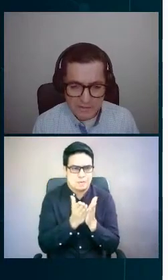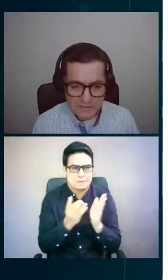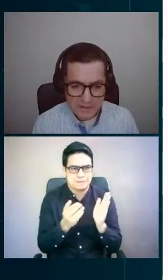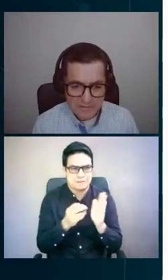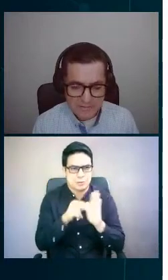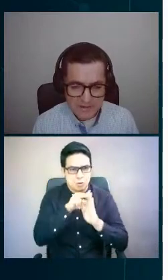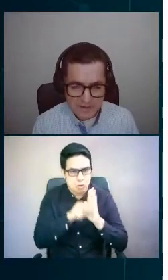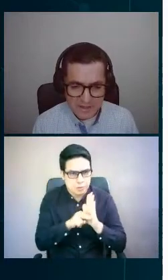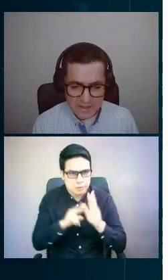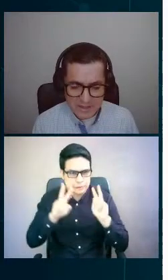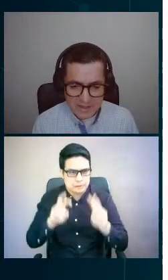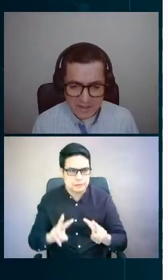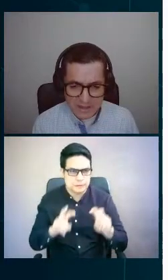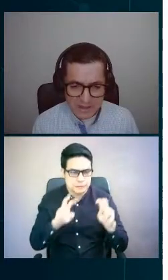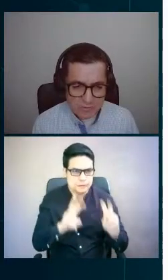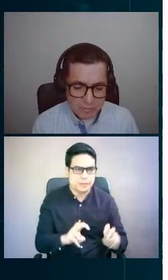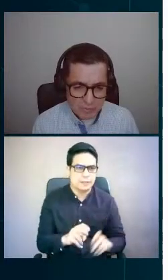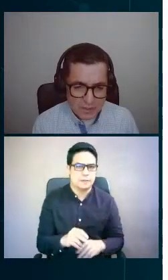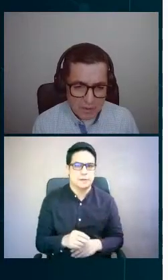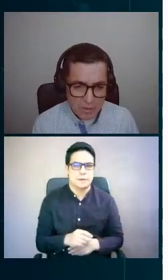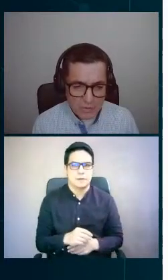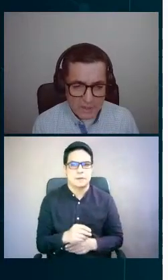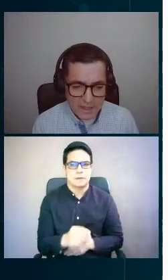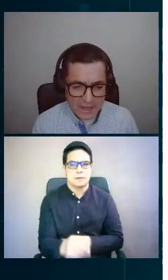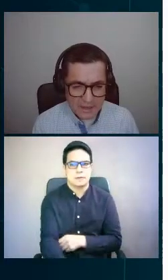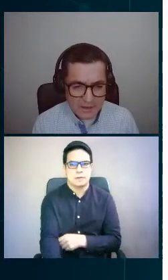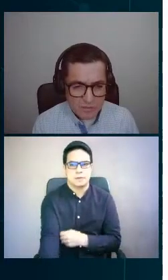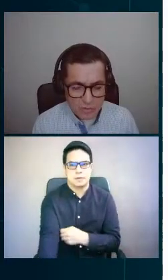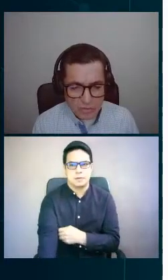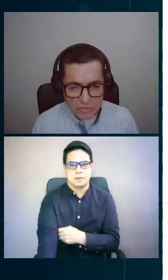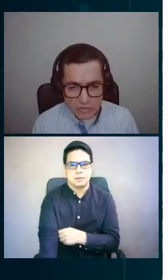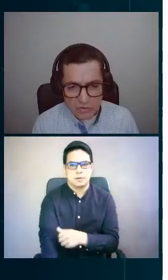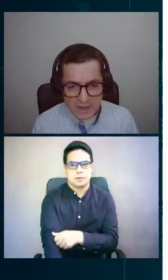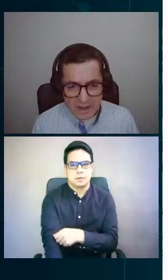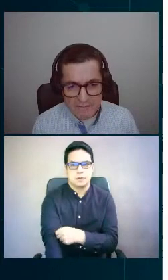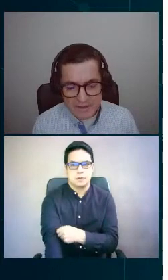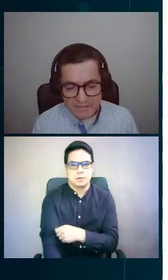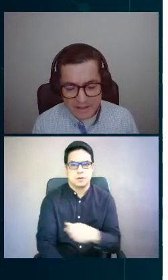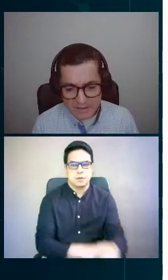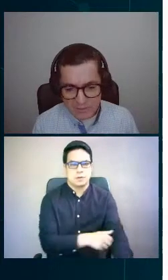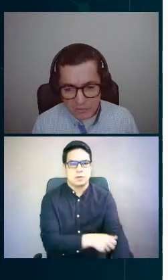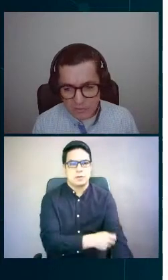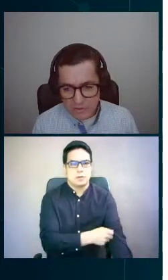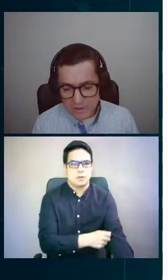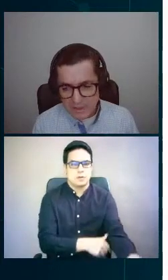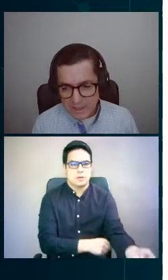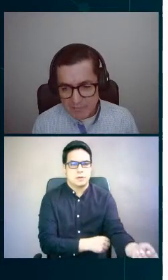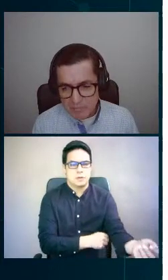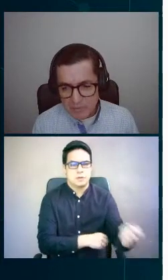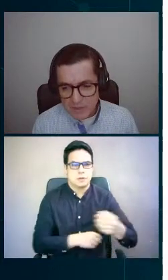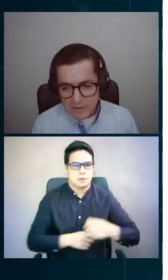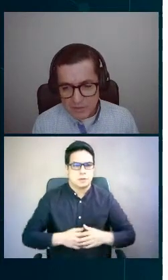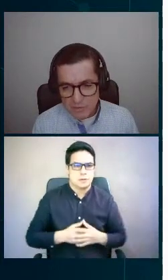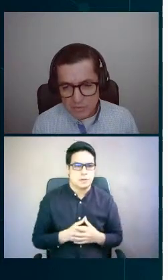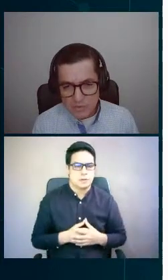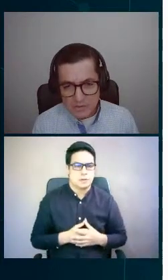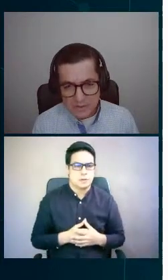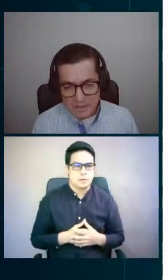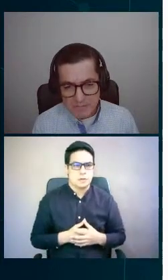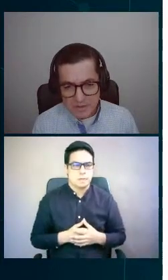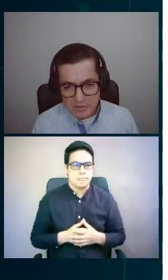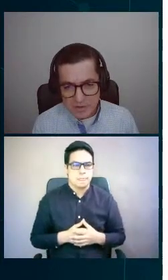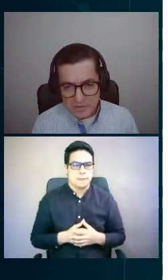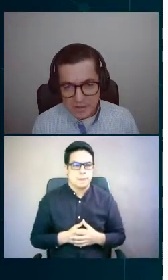2023, responde con una resolución habilitando el proyecto